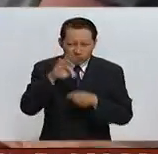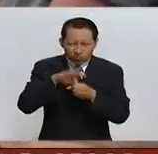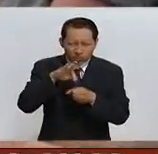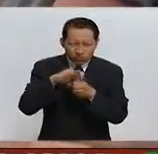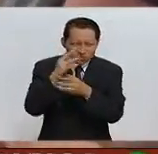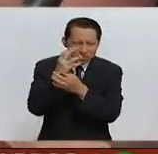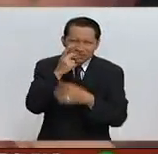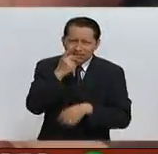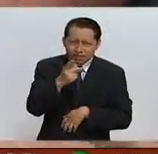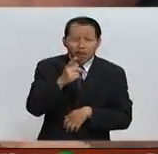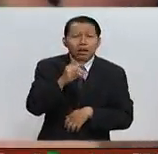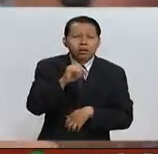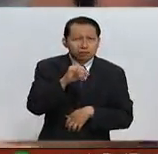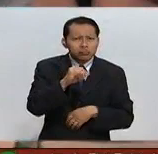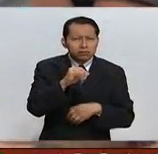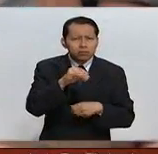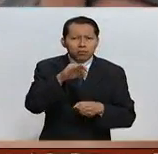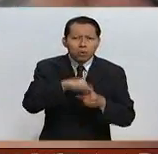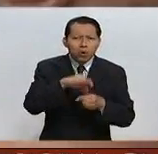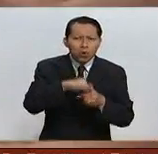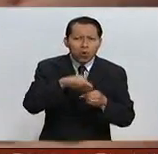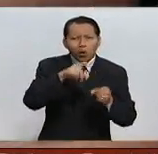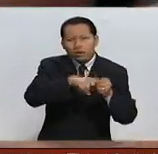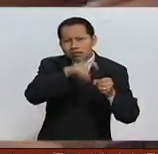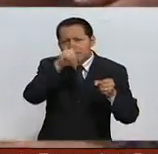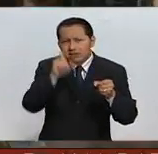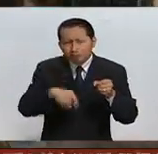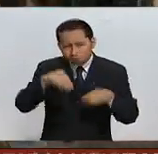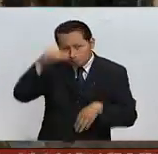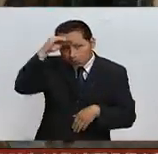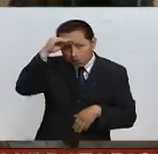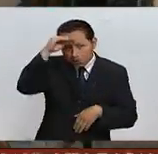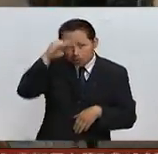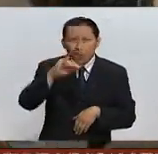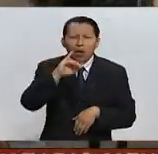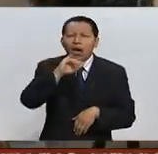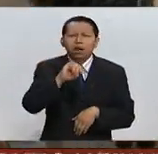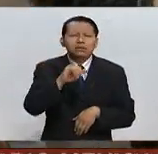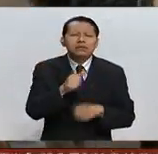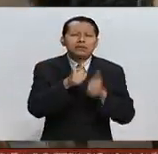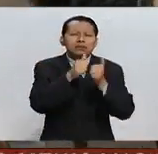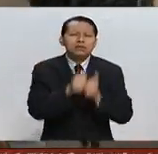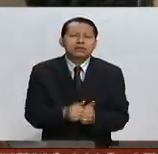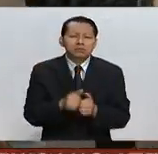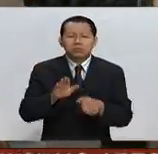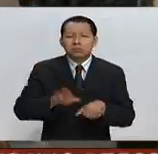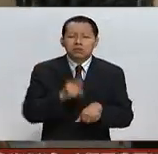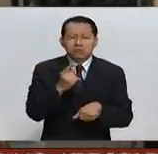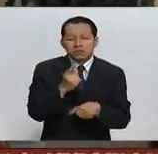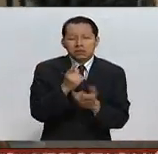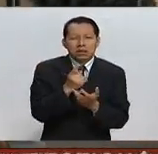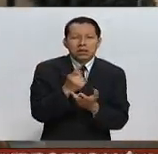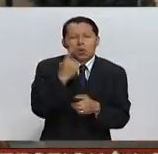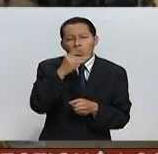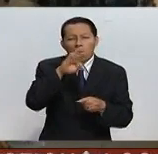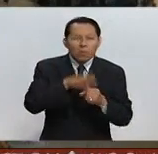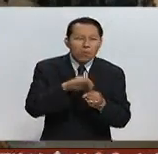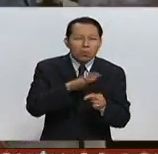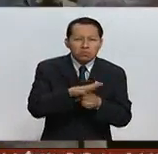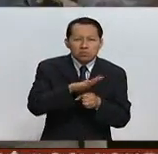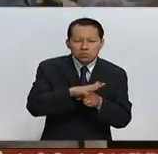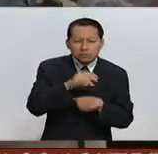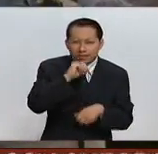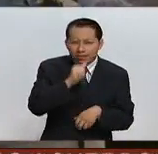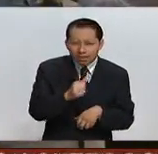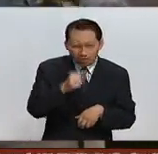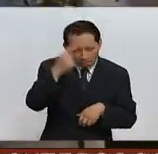votaron por salirse, pensando que en realidad se iban a quedar, que un voto no iba a ser suficiente para poder salirse